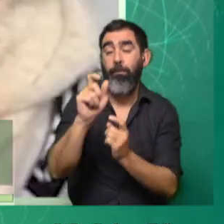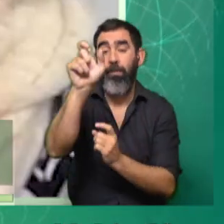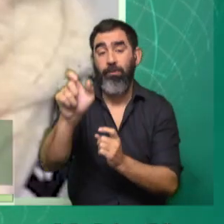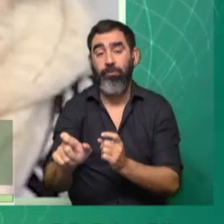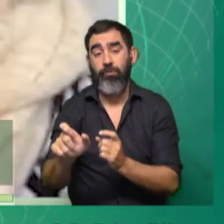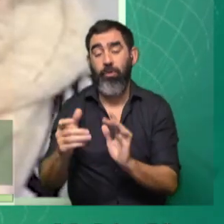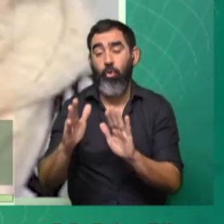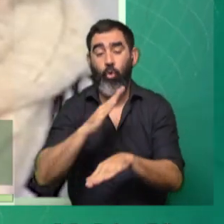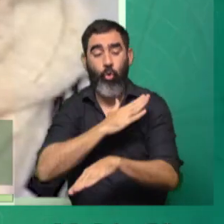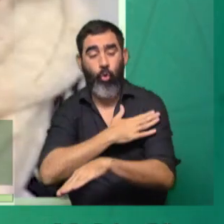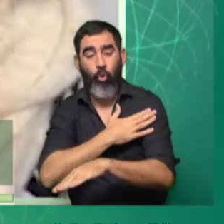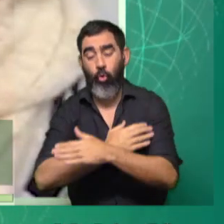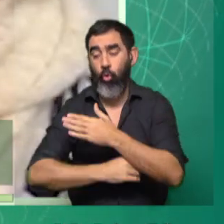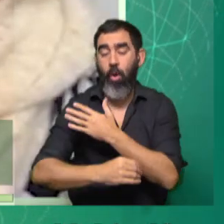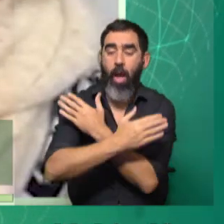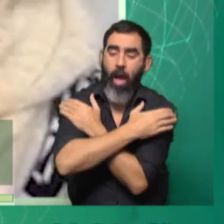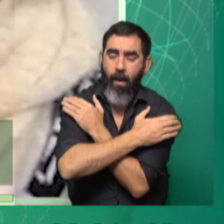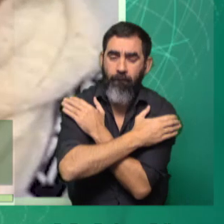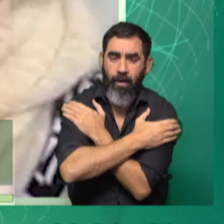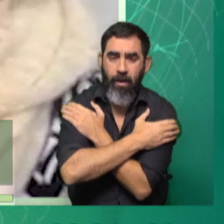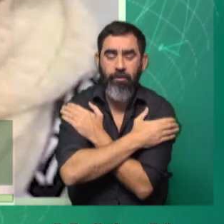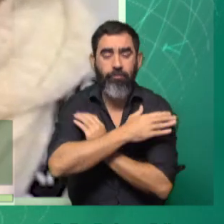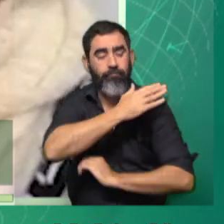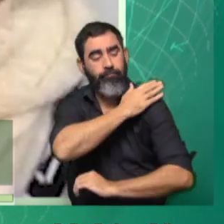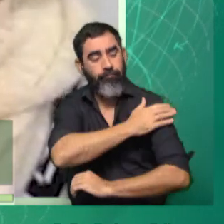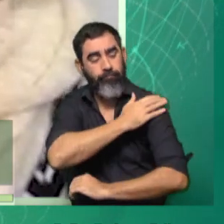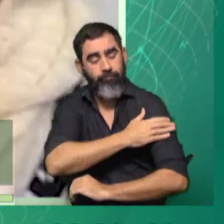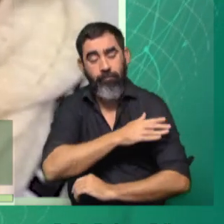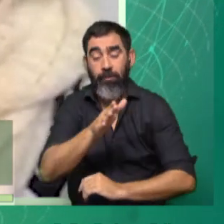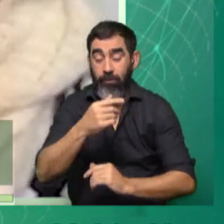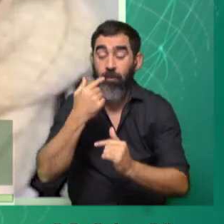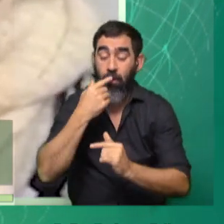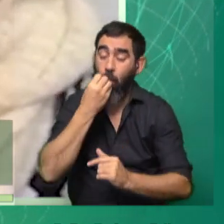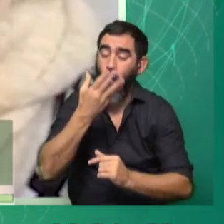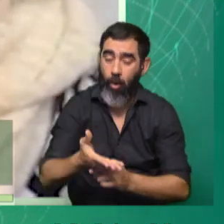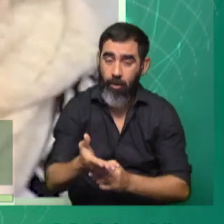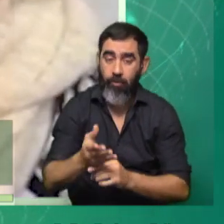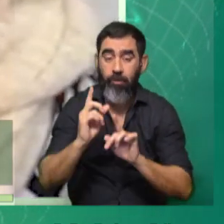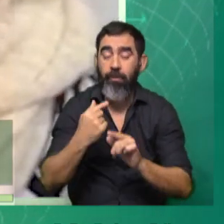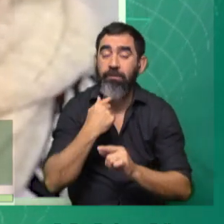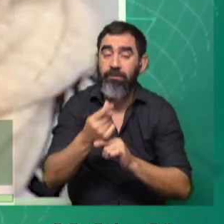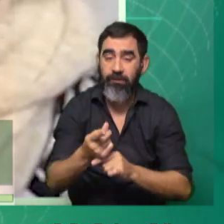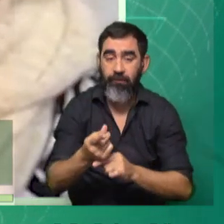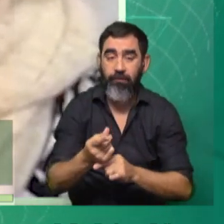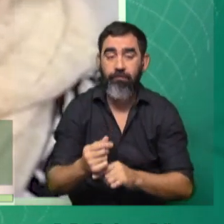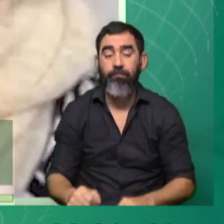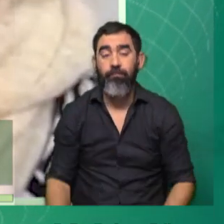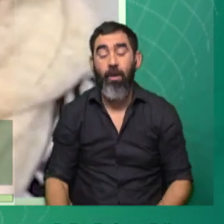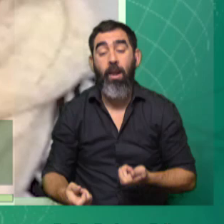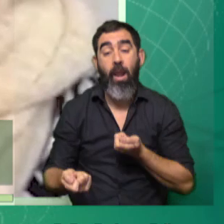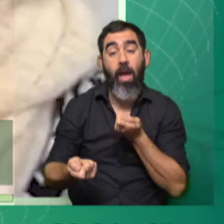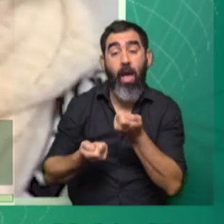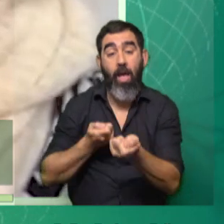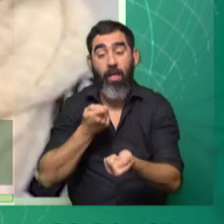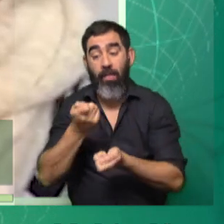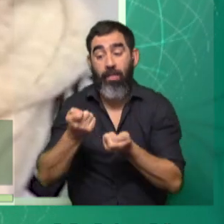tocarnos desde un abrazo o que te pongan la mano, un calor, eso son... es una herramienta que tenemos ahí que en la danza, en un